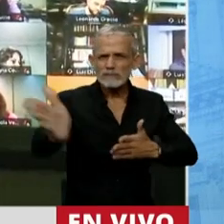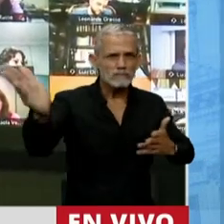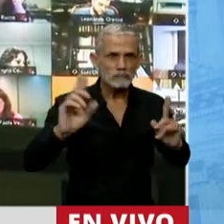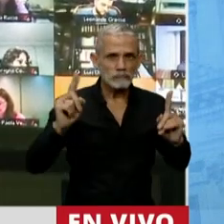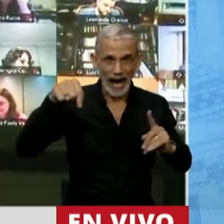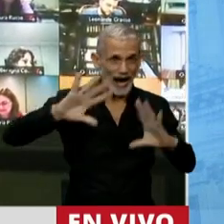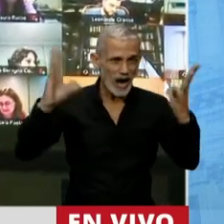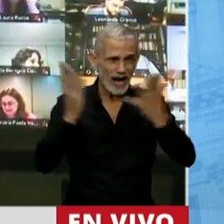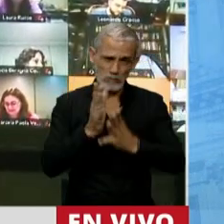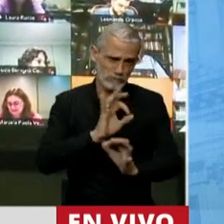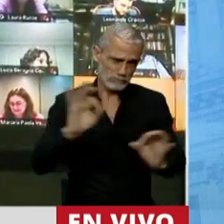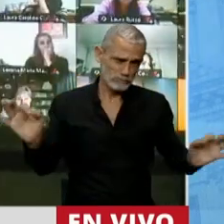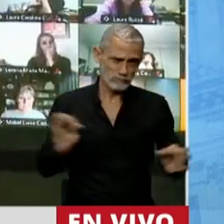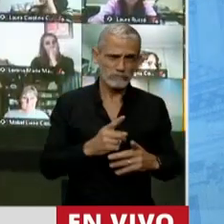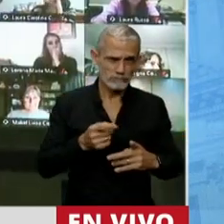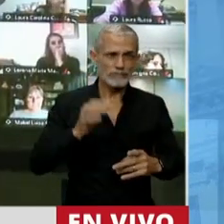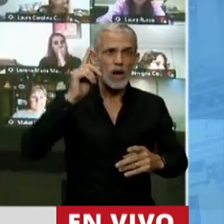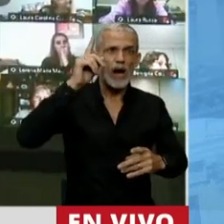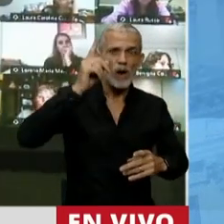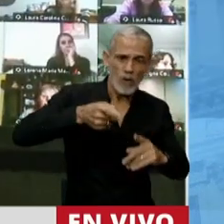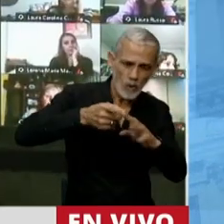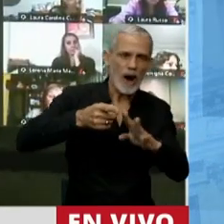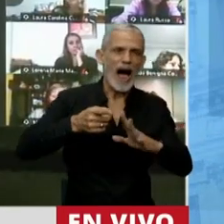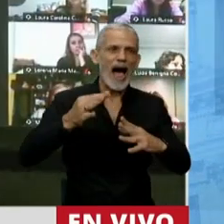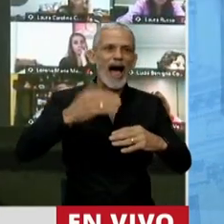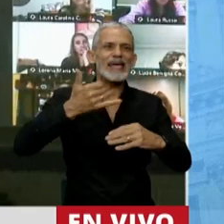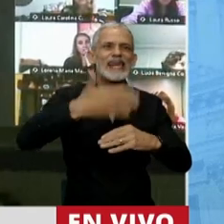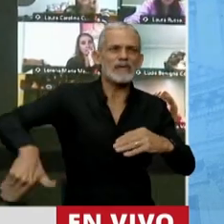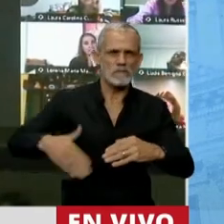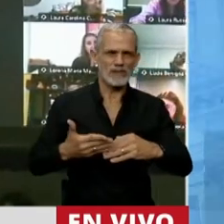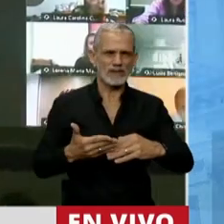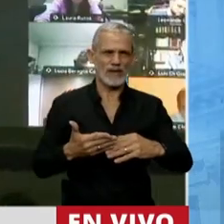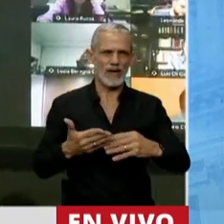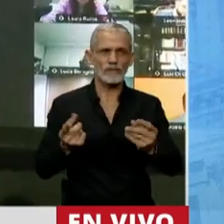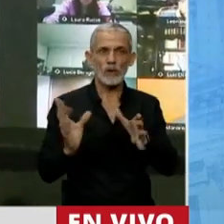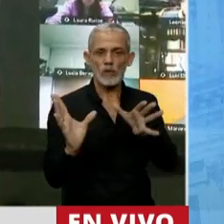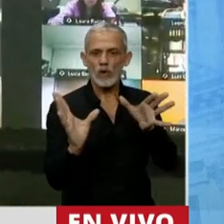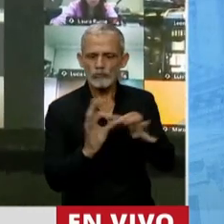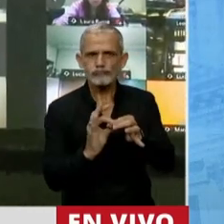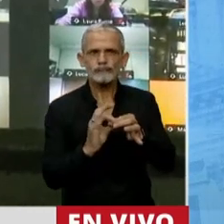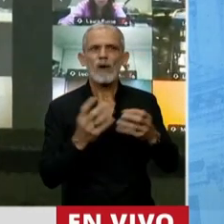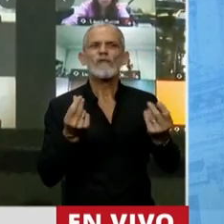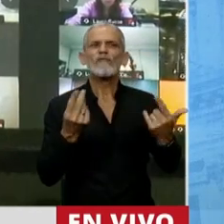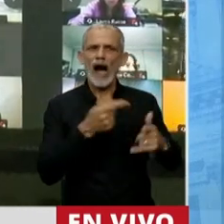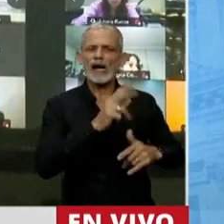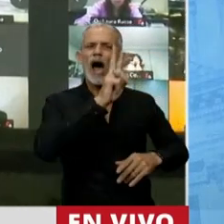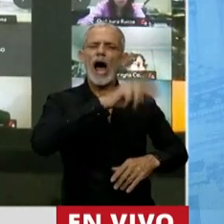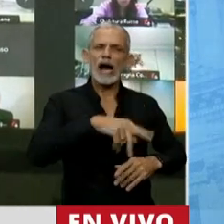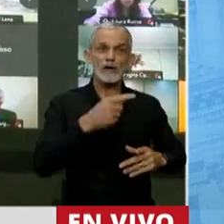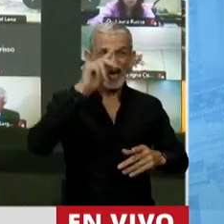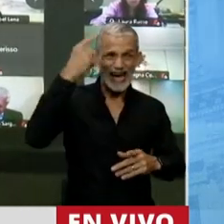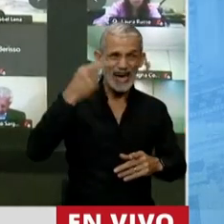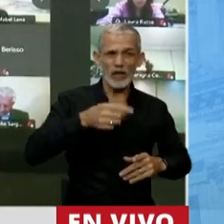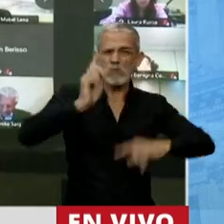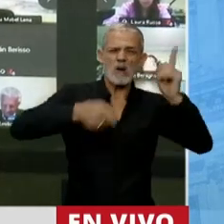acá ni en ningún lugar del mundo. Y está asignada por un vínculo, que es el vínculo de legitimidad. El Estado